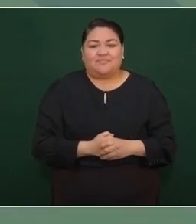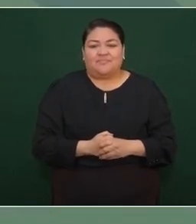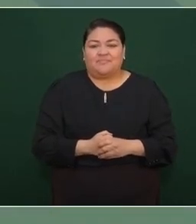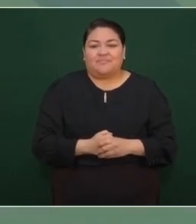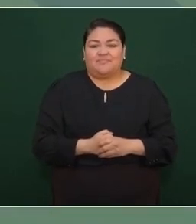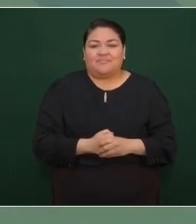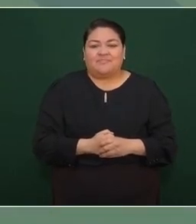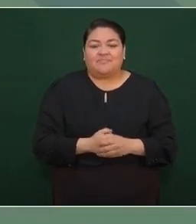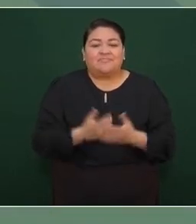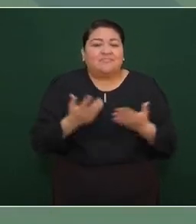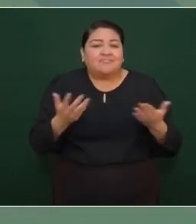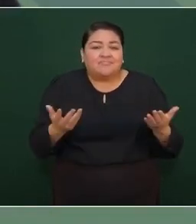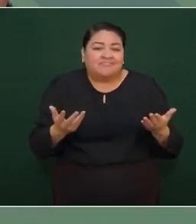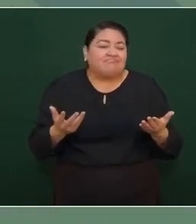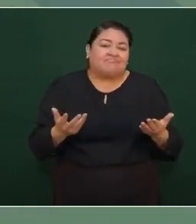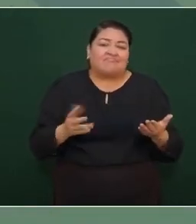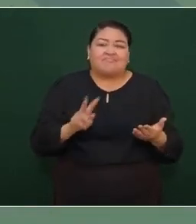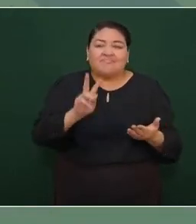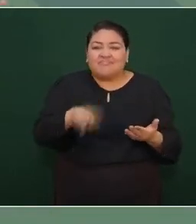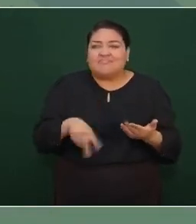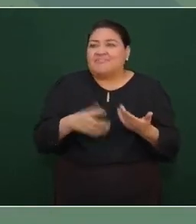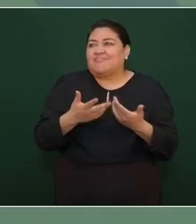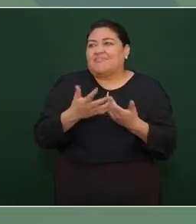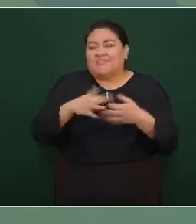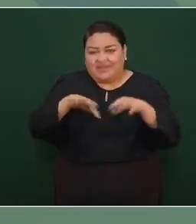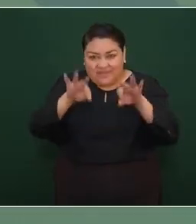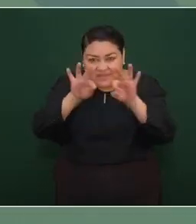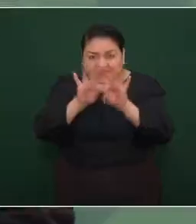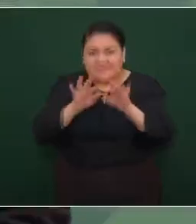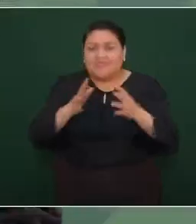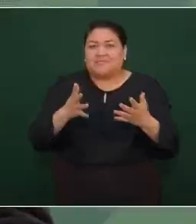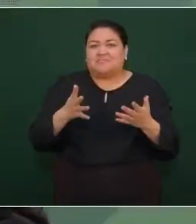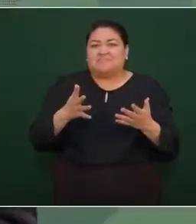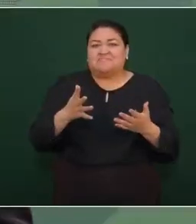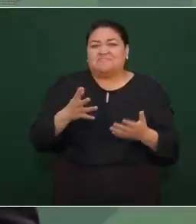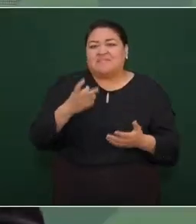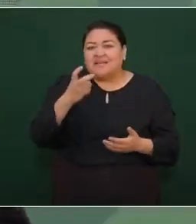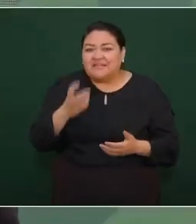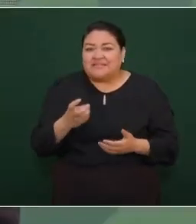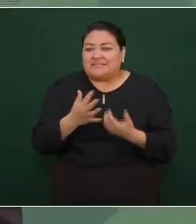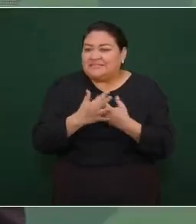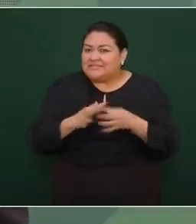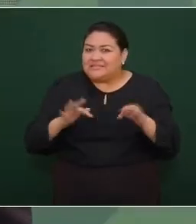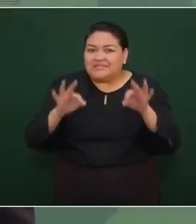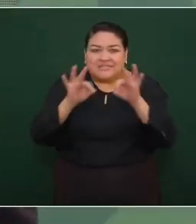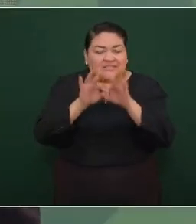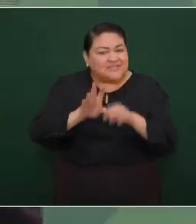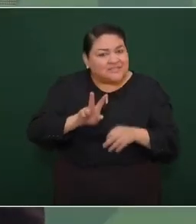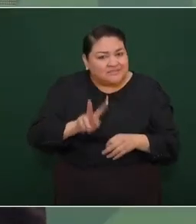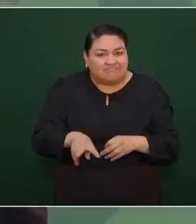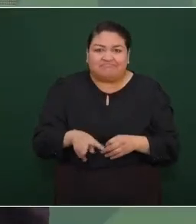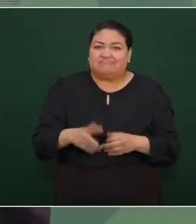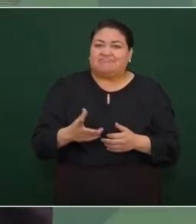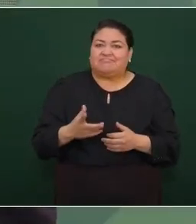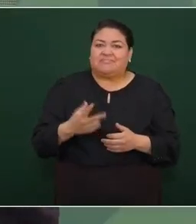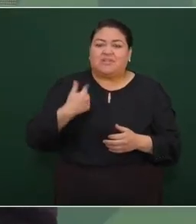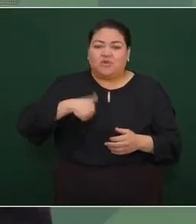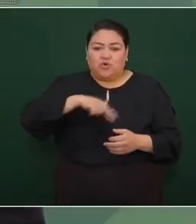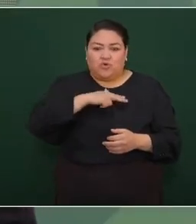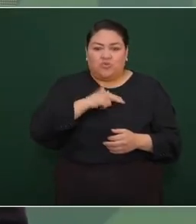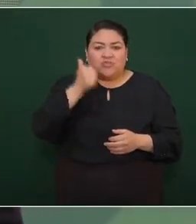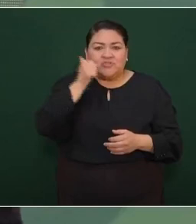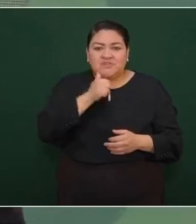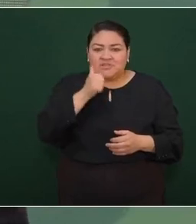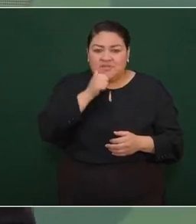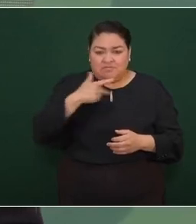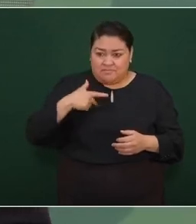eso también es importante creo que es esencial nosotros le tenemos mucho